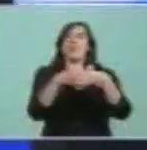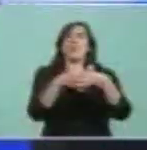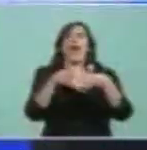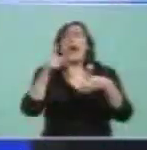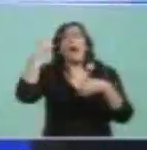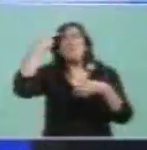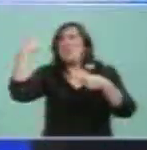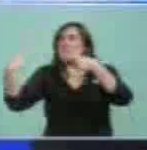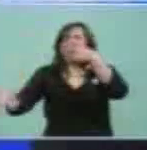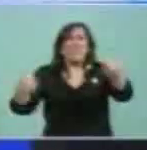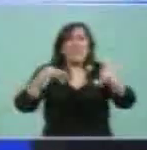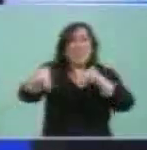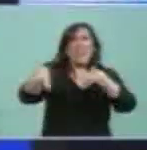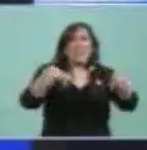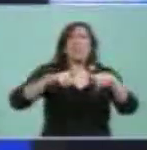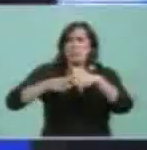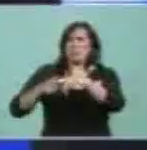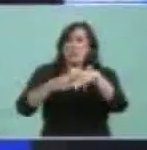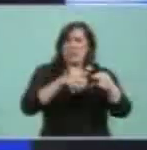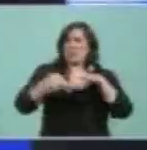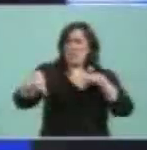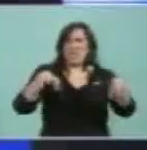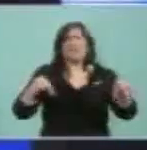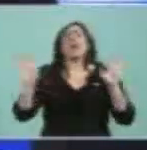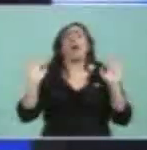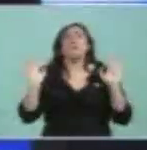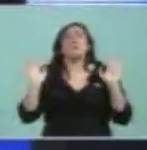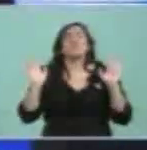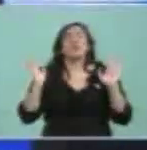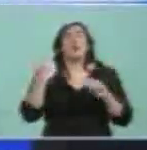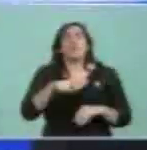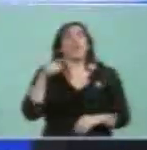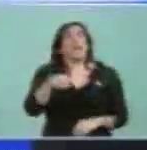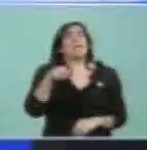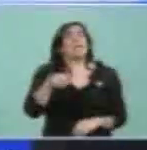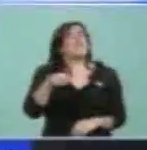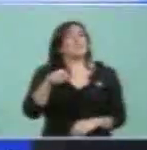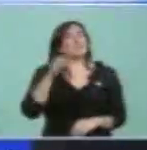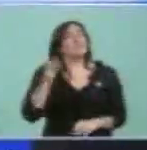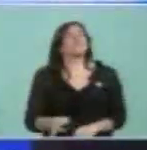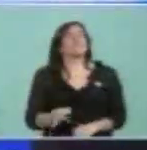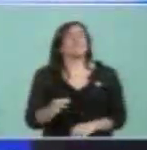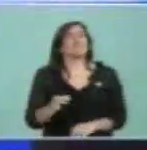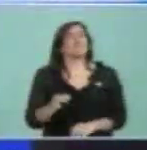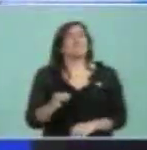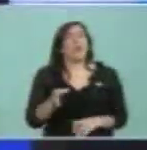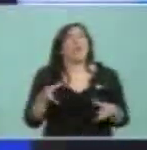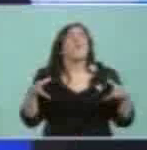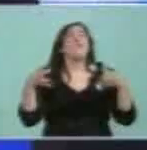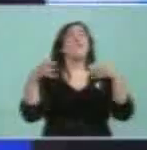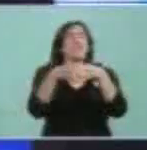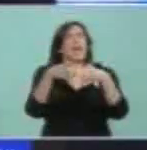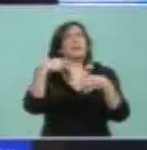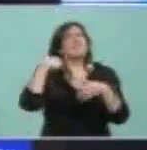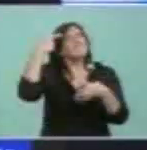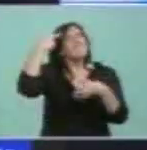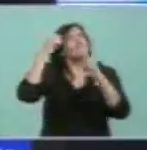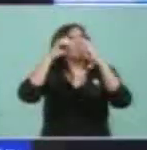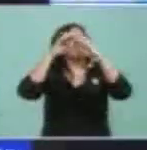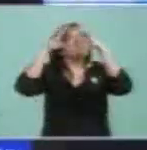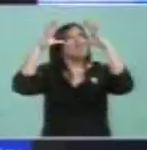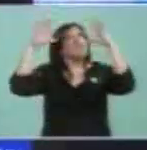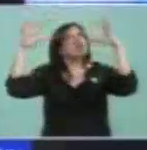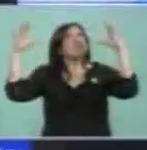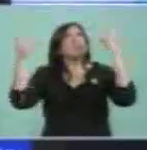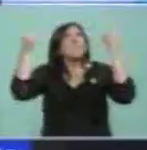ideológica, ni sectorial. Esto es, en definitiva, el concepto